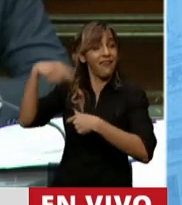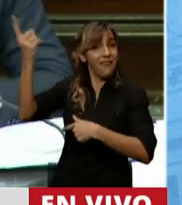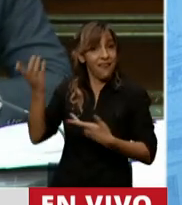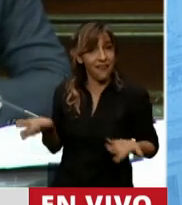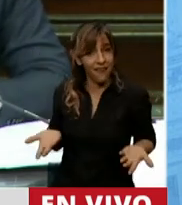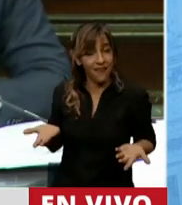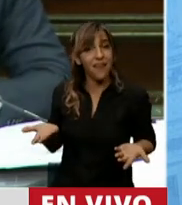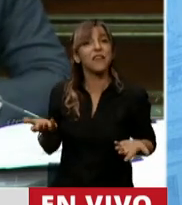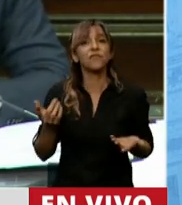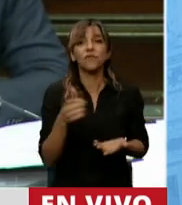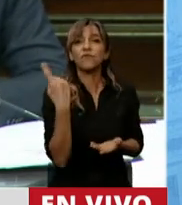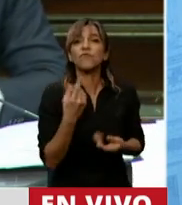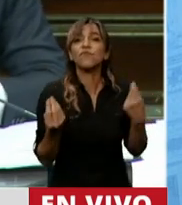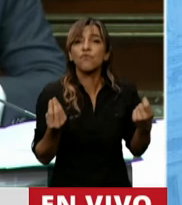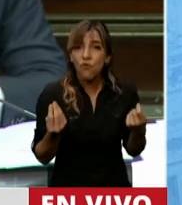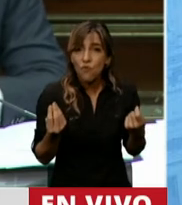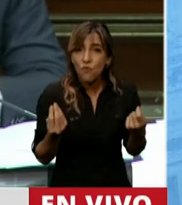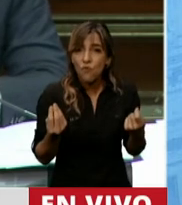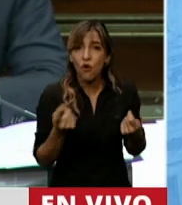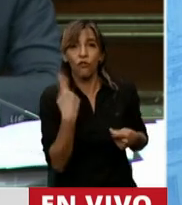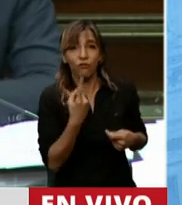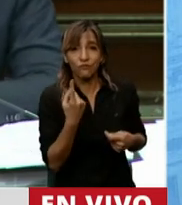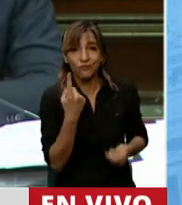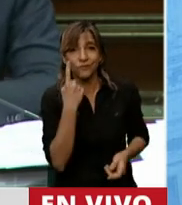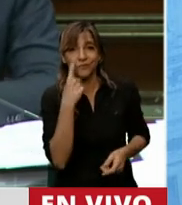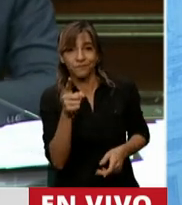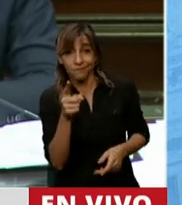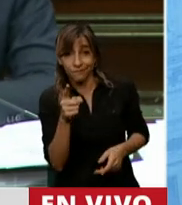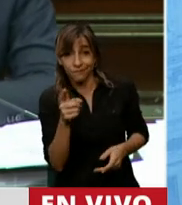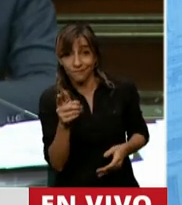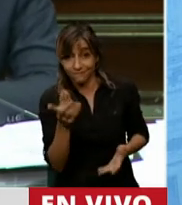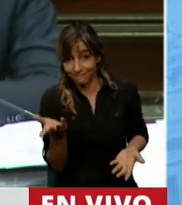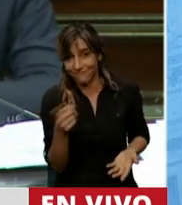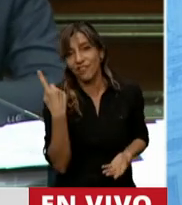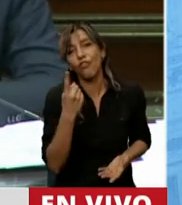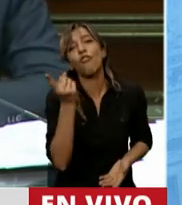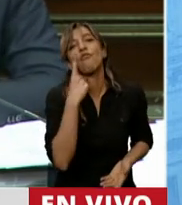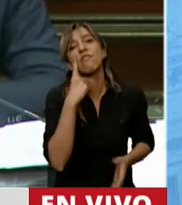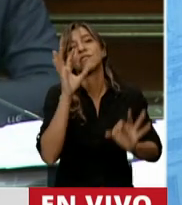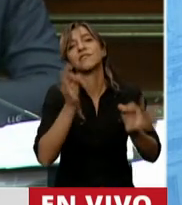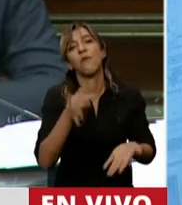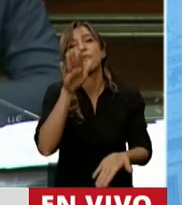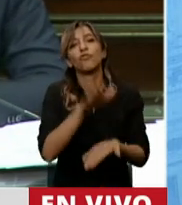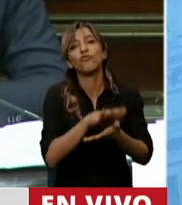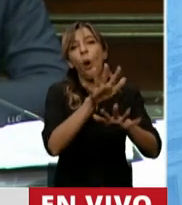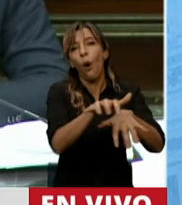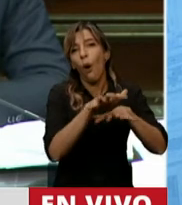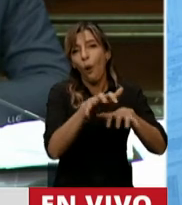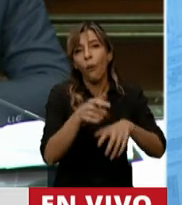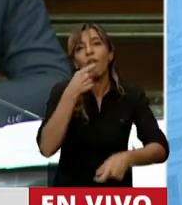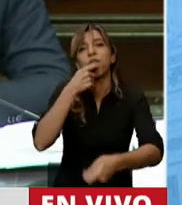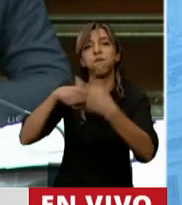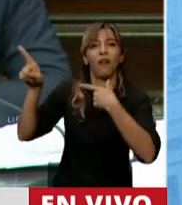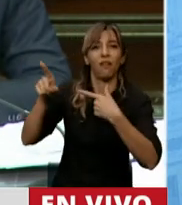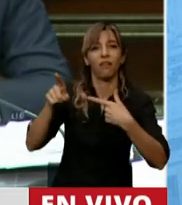conocer esto es desconocer la dinámica del comercio de granos. El gobierno cobró